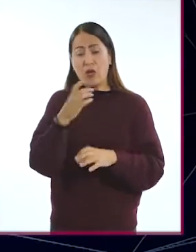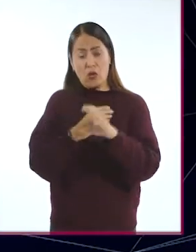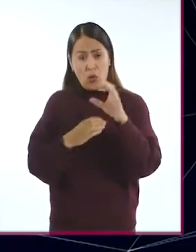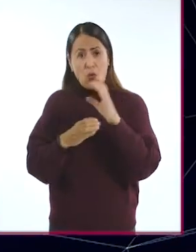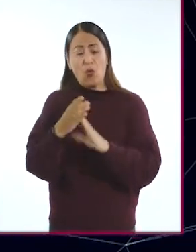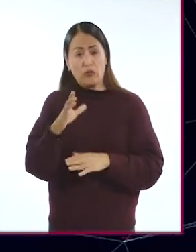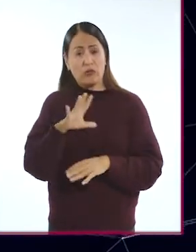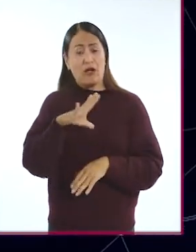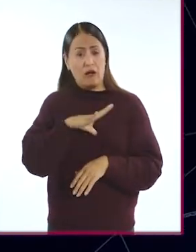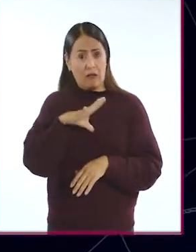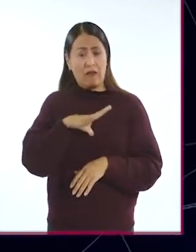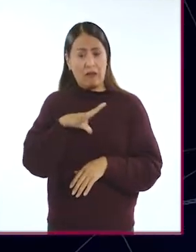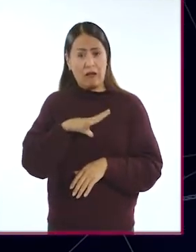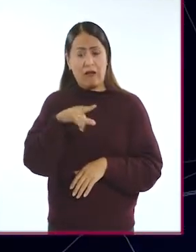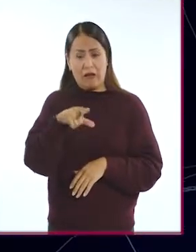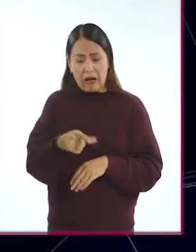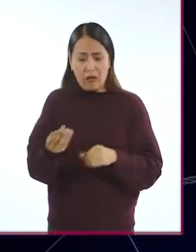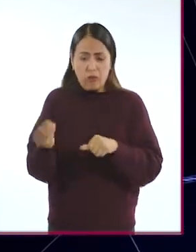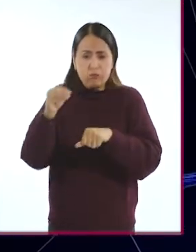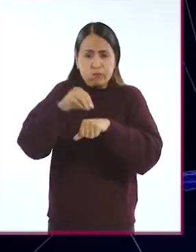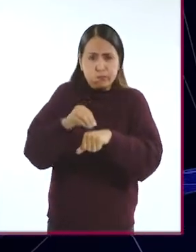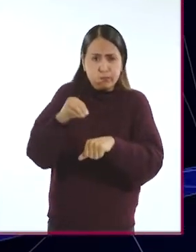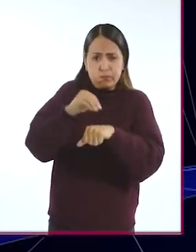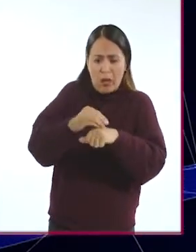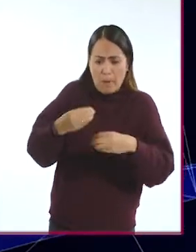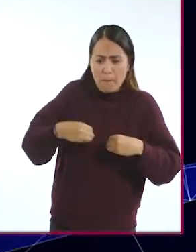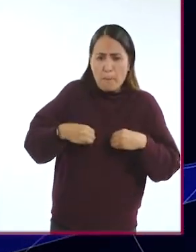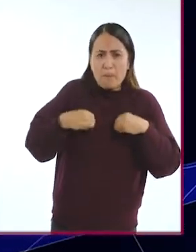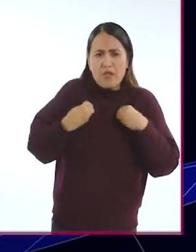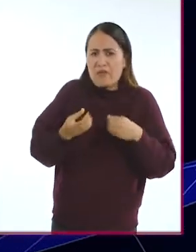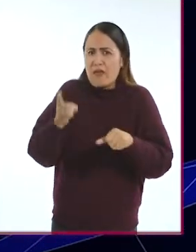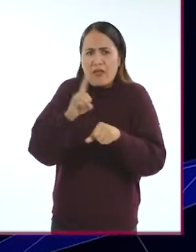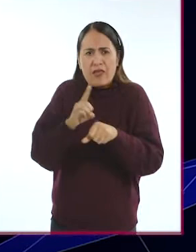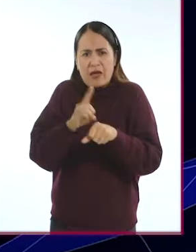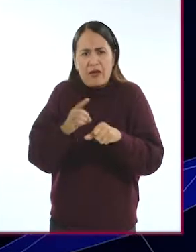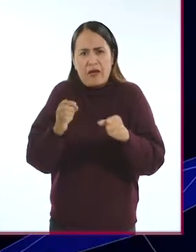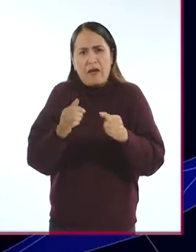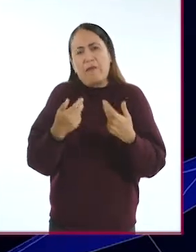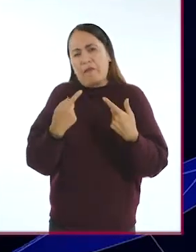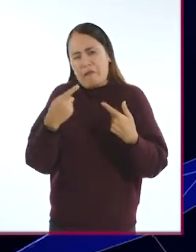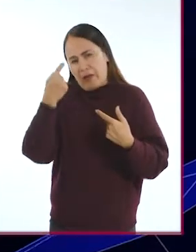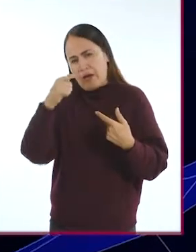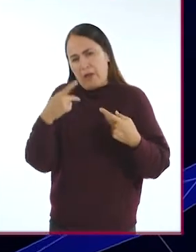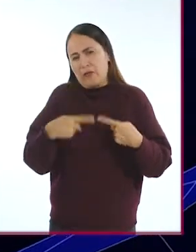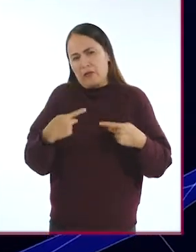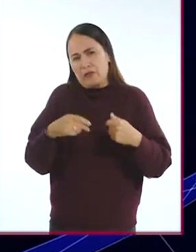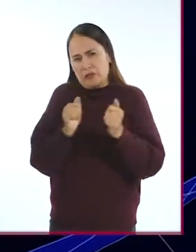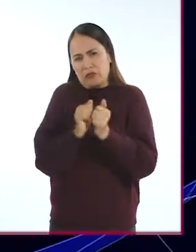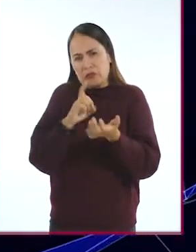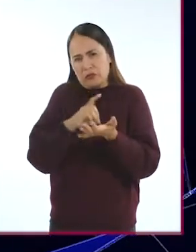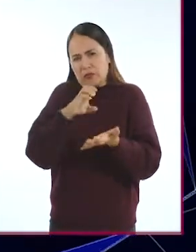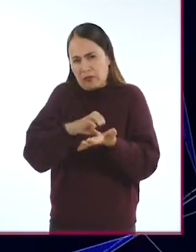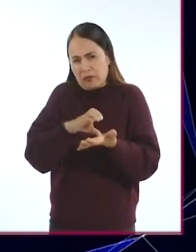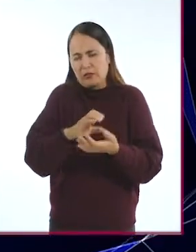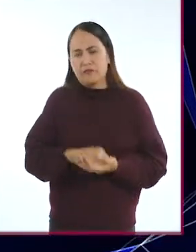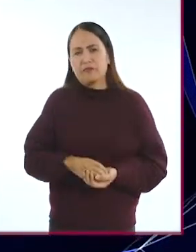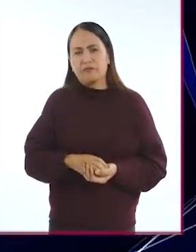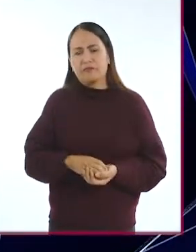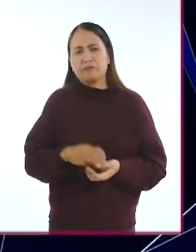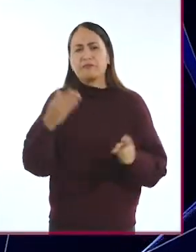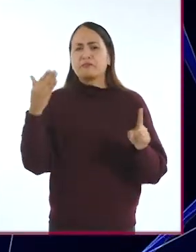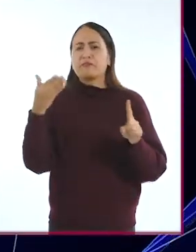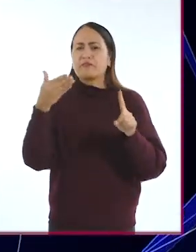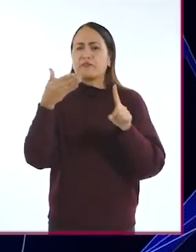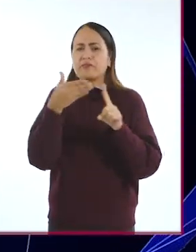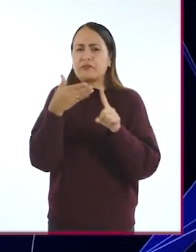cosas hoy por hoy que se pueden incorporar a la vida cotidiana de las personas con discapacidad. Y la cuestión aquí